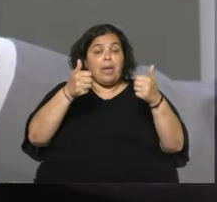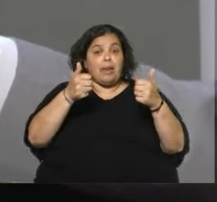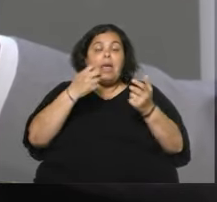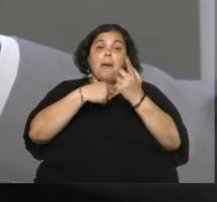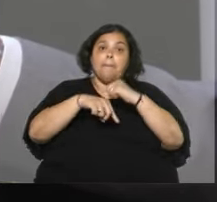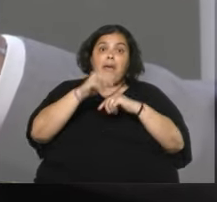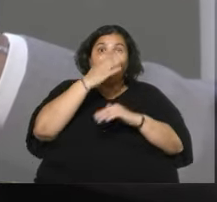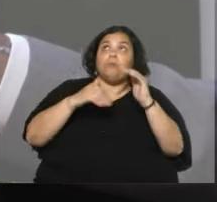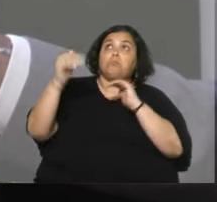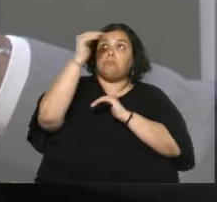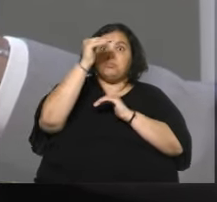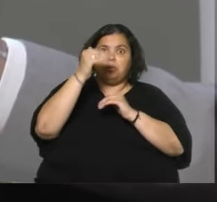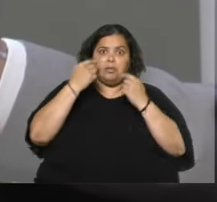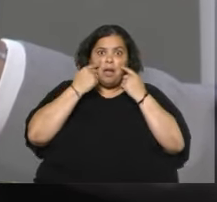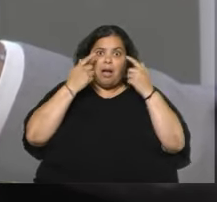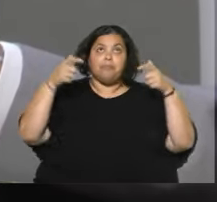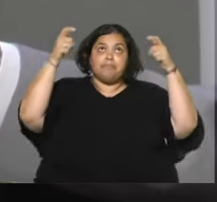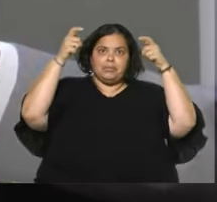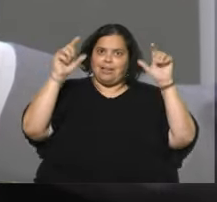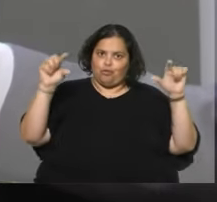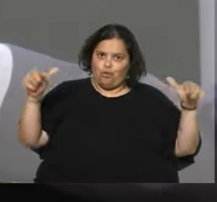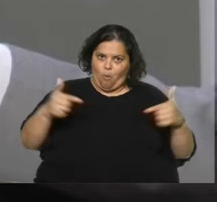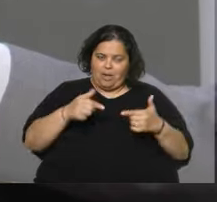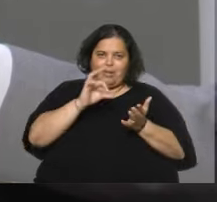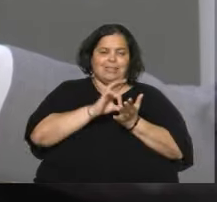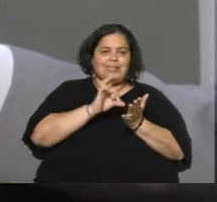Ahora, ninguno de los que yo conozco, y menos en el sistema político,